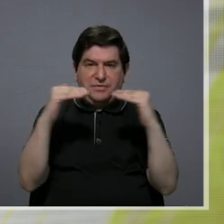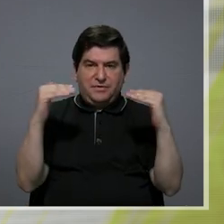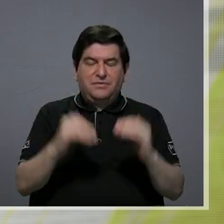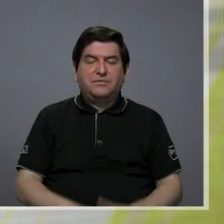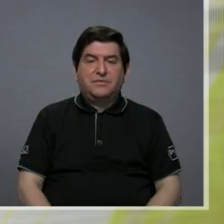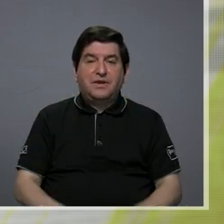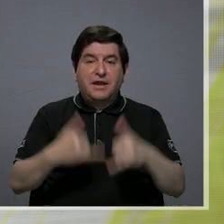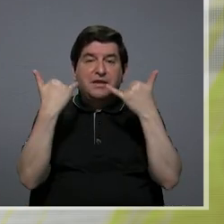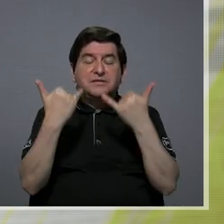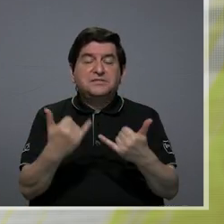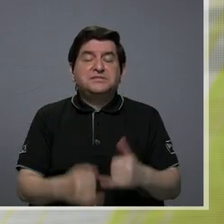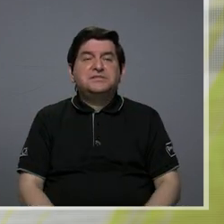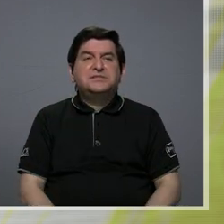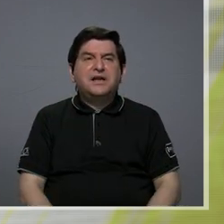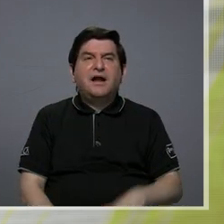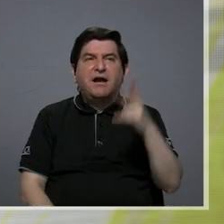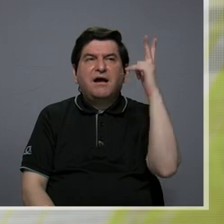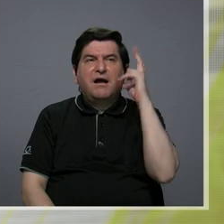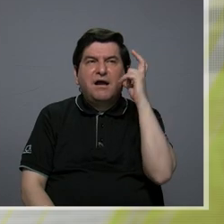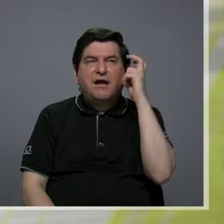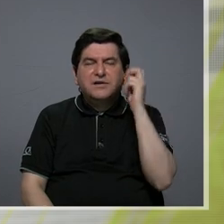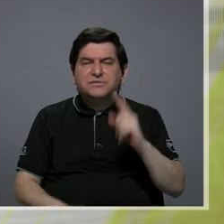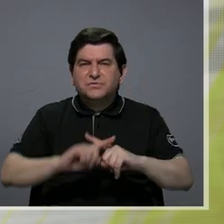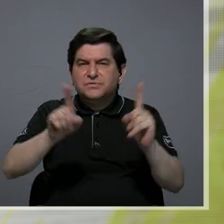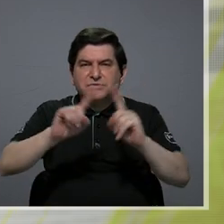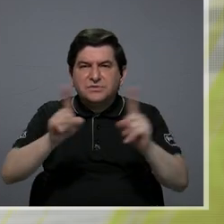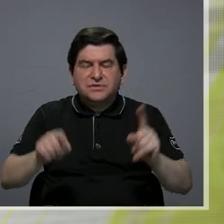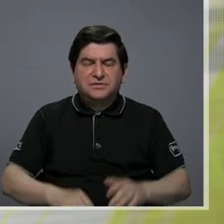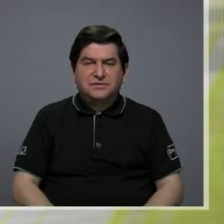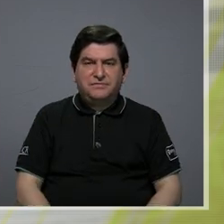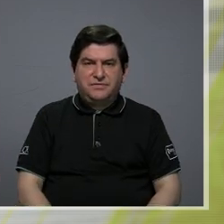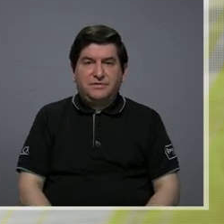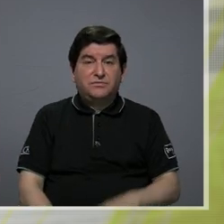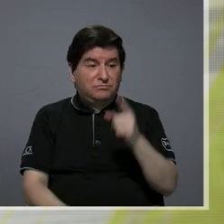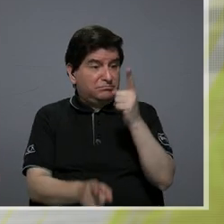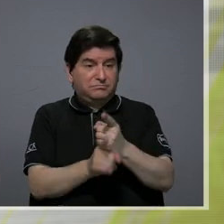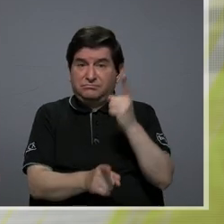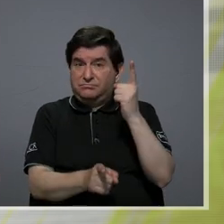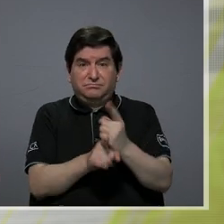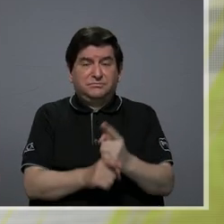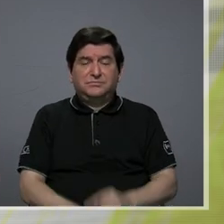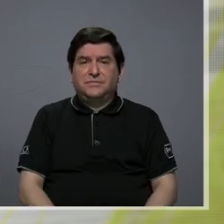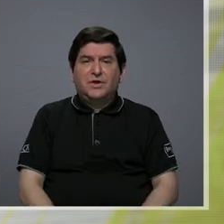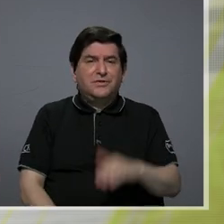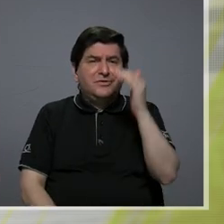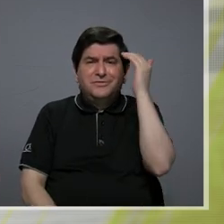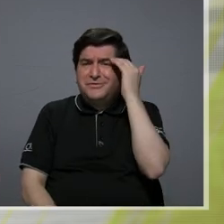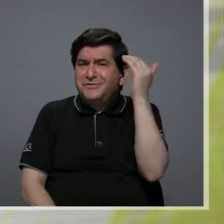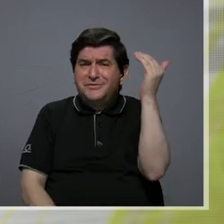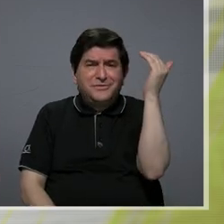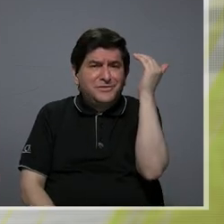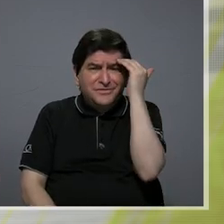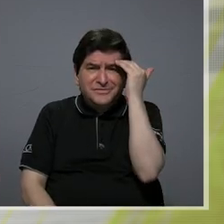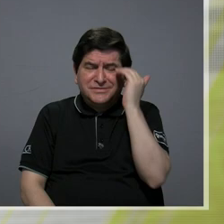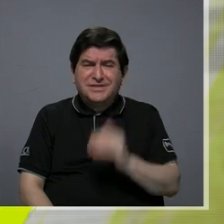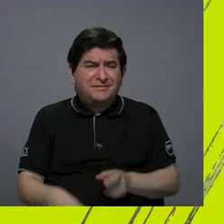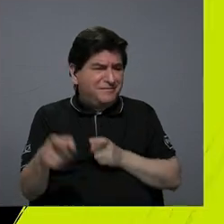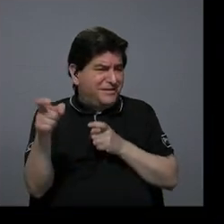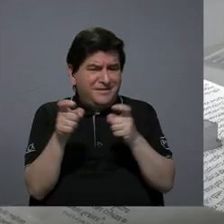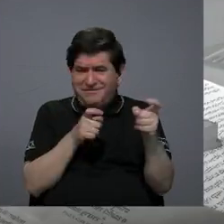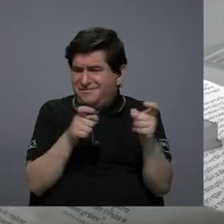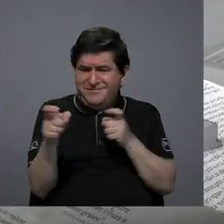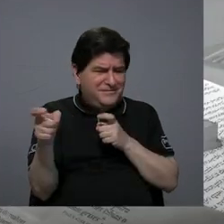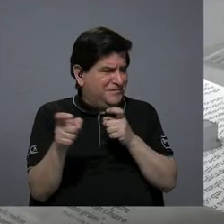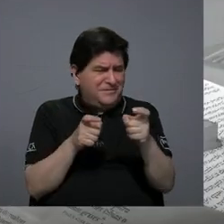escuchado audios etcétera efectivamente no se está sabiendo manejar